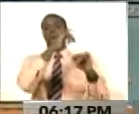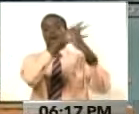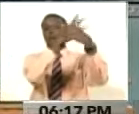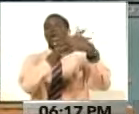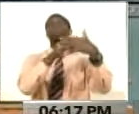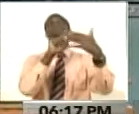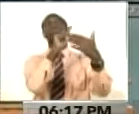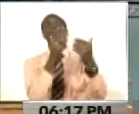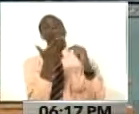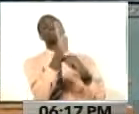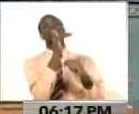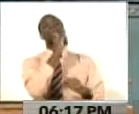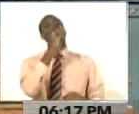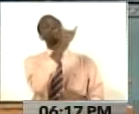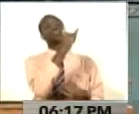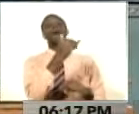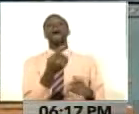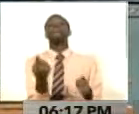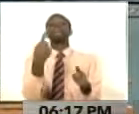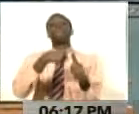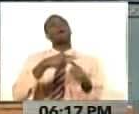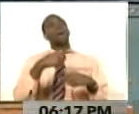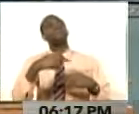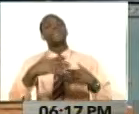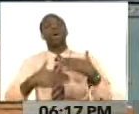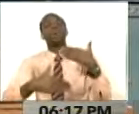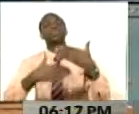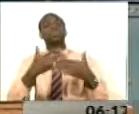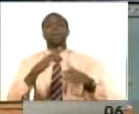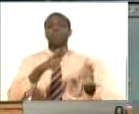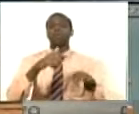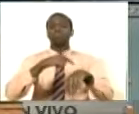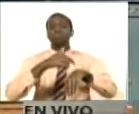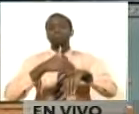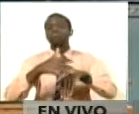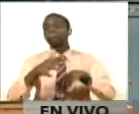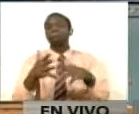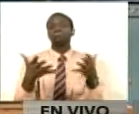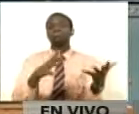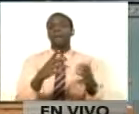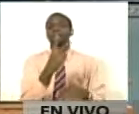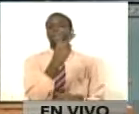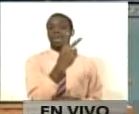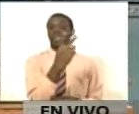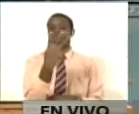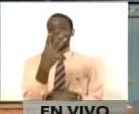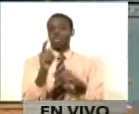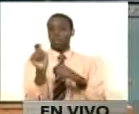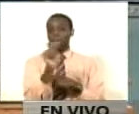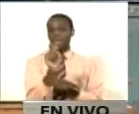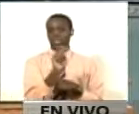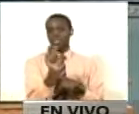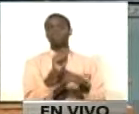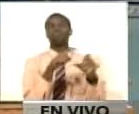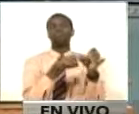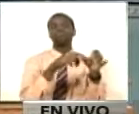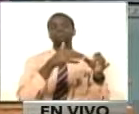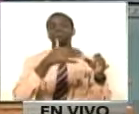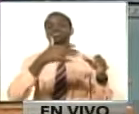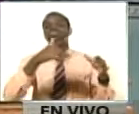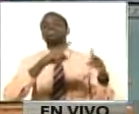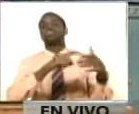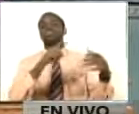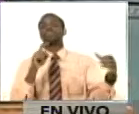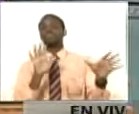e iniciaremos un procedimiento que tarda 24 meses. De entrada,